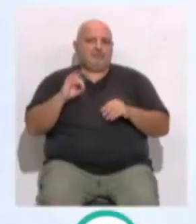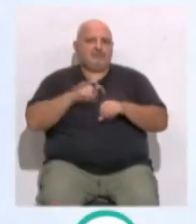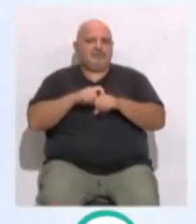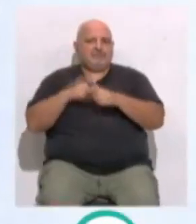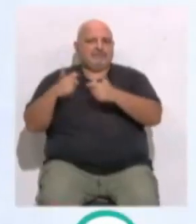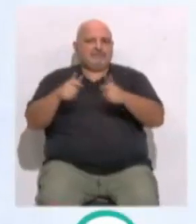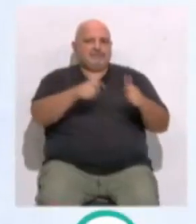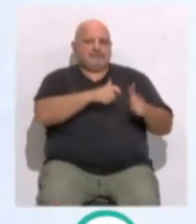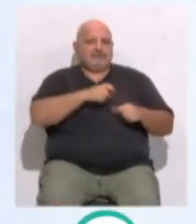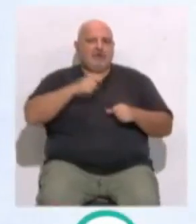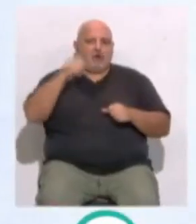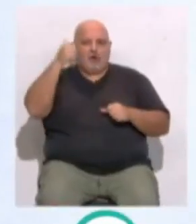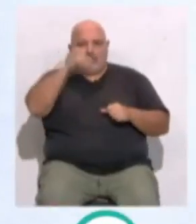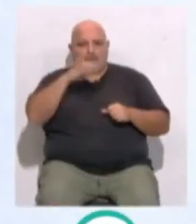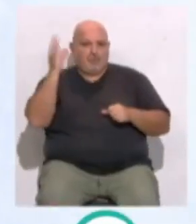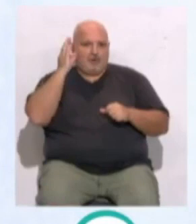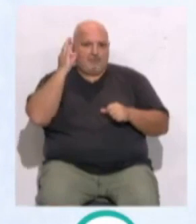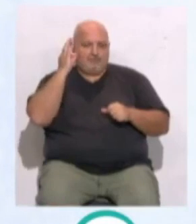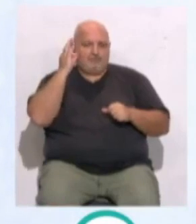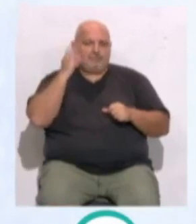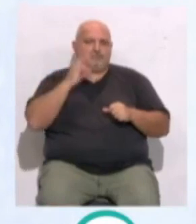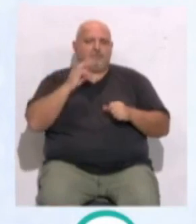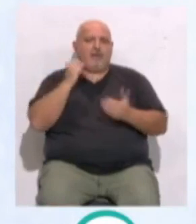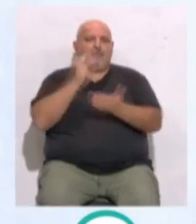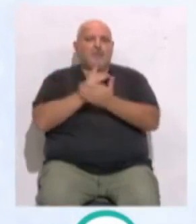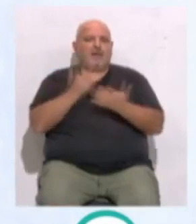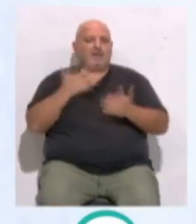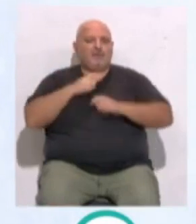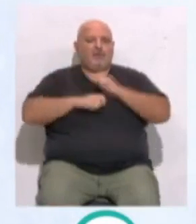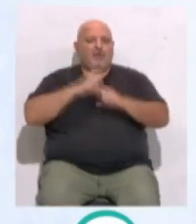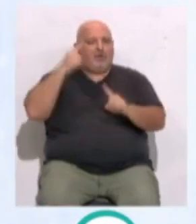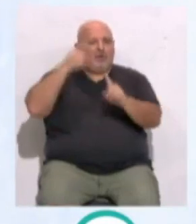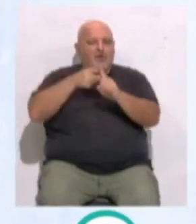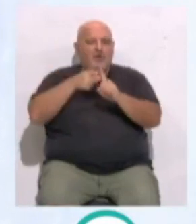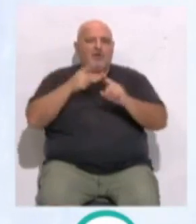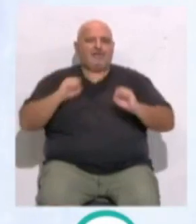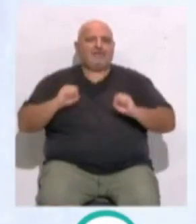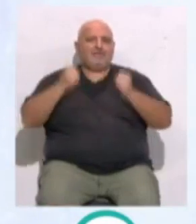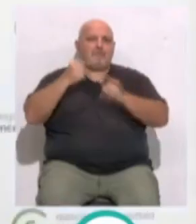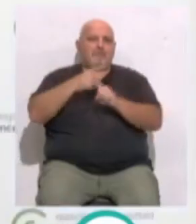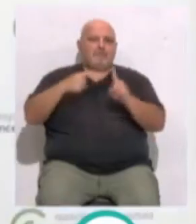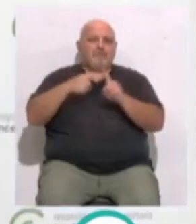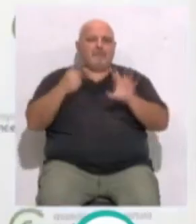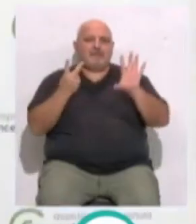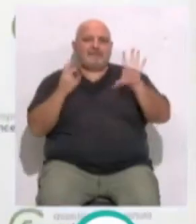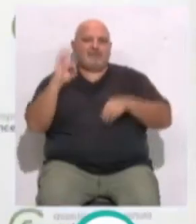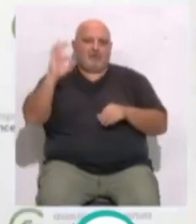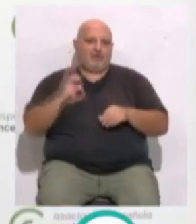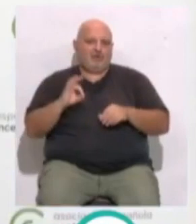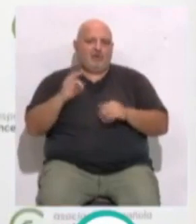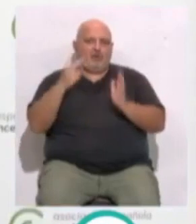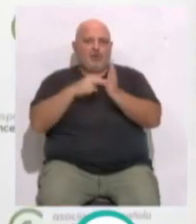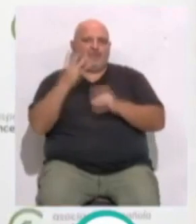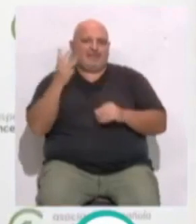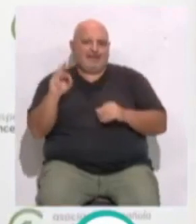tipos de cánceres, hombres y mujeres. Y tenemos un reto en la asociación que es llegar a una supervivencia media del 70% en el